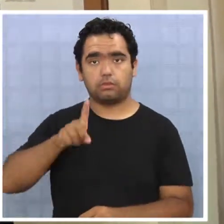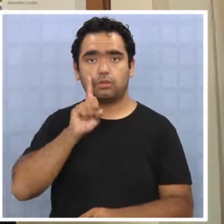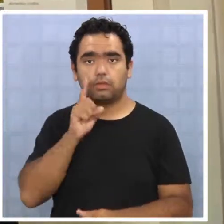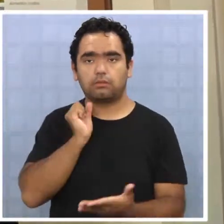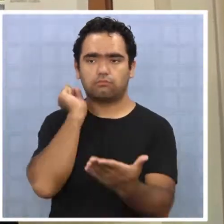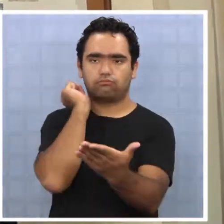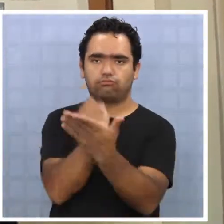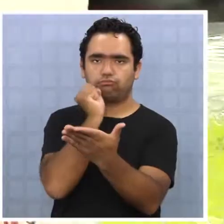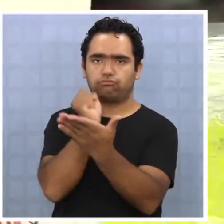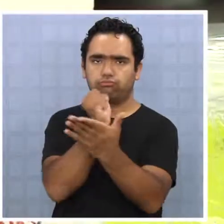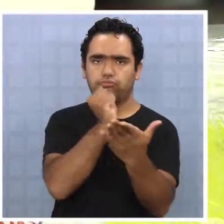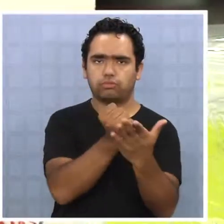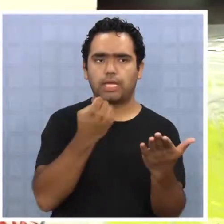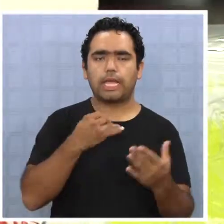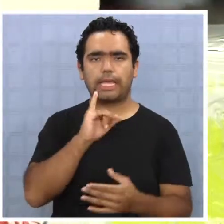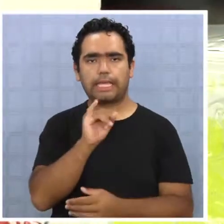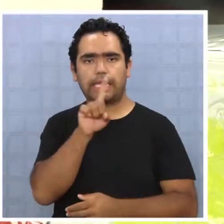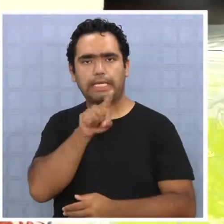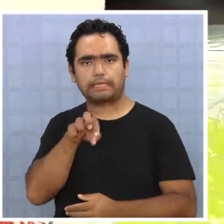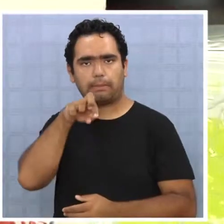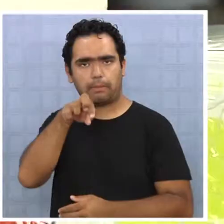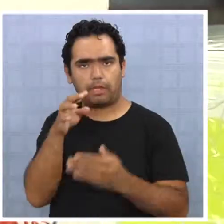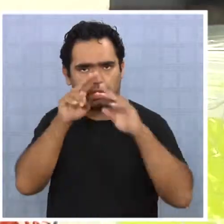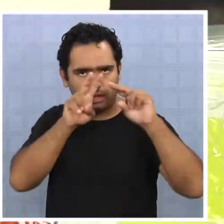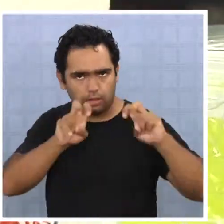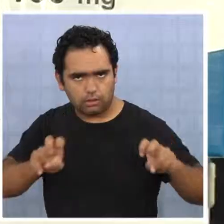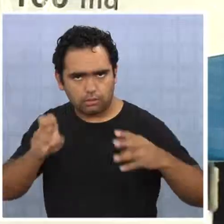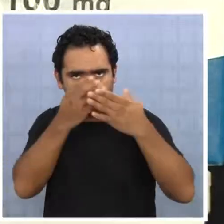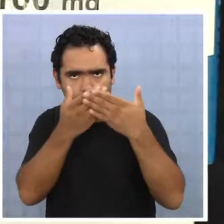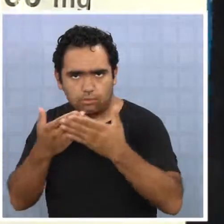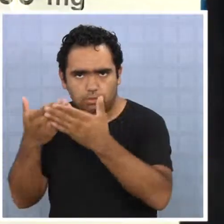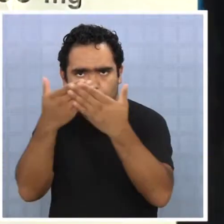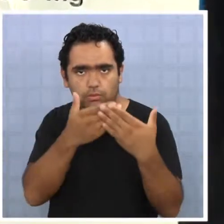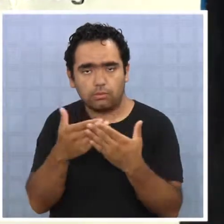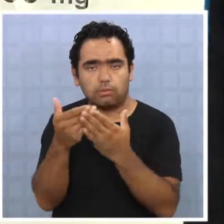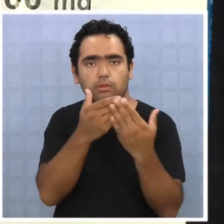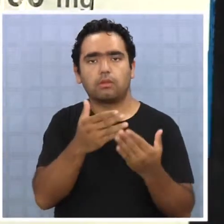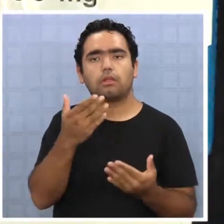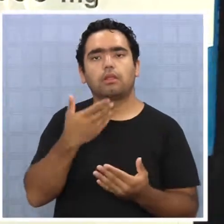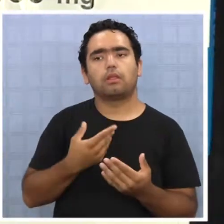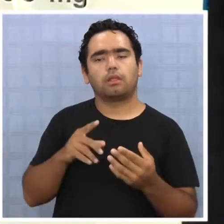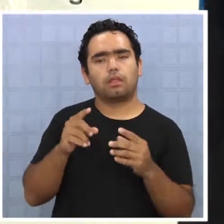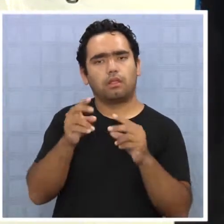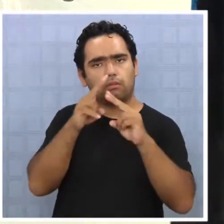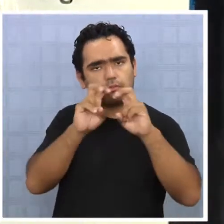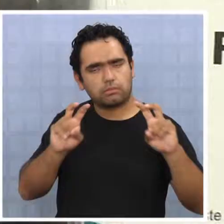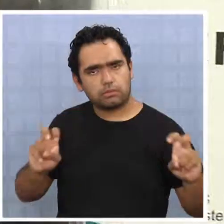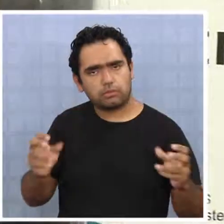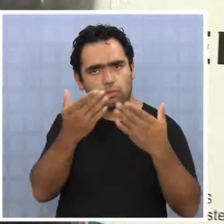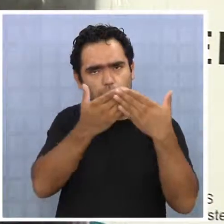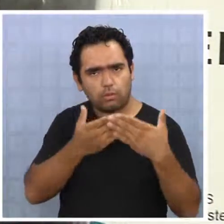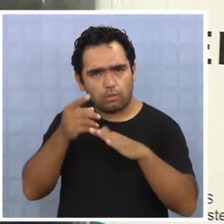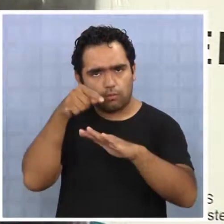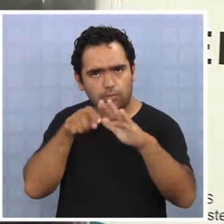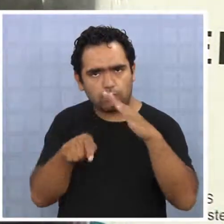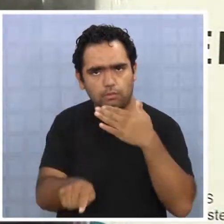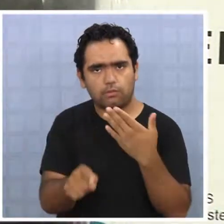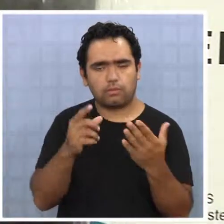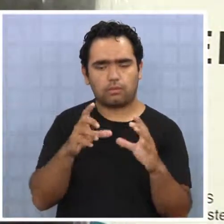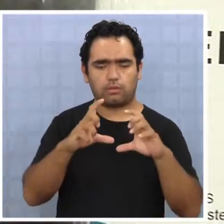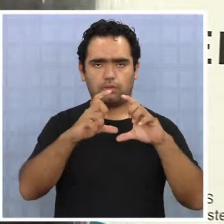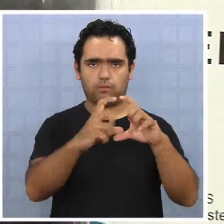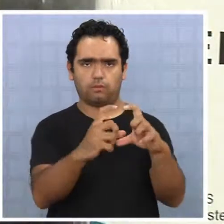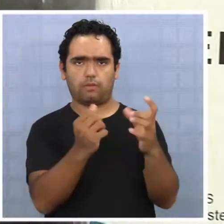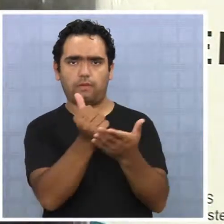partir de estudios del ISP y de la definición que haga el ISP y de los estudios que se hagan en torno a que el producto que